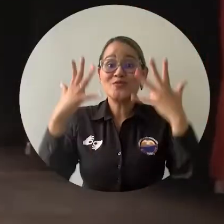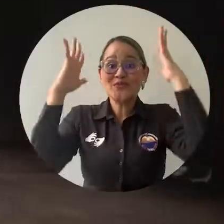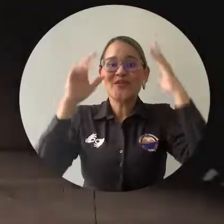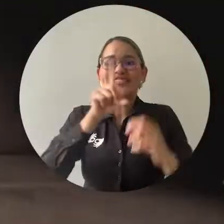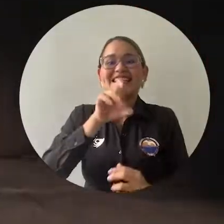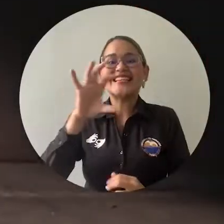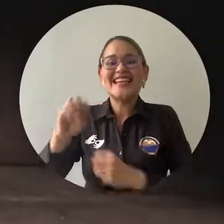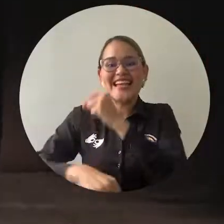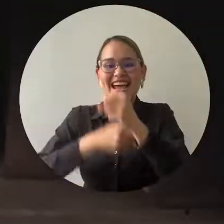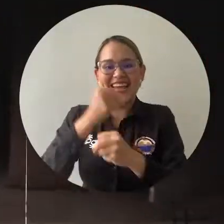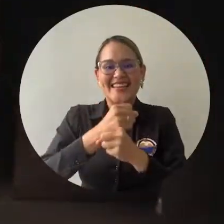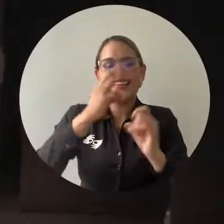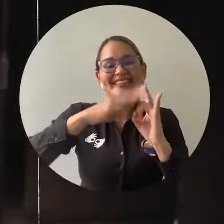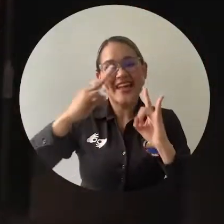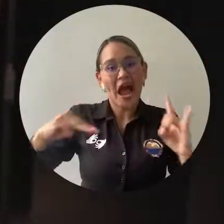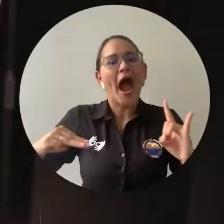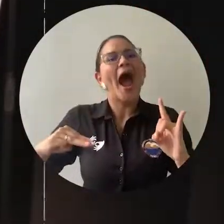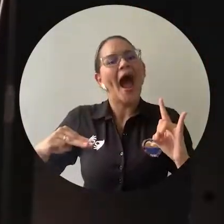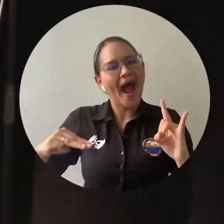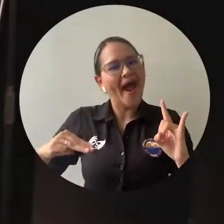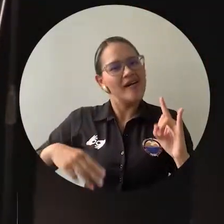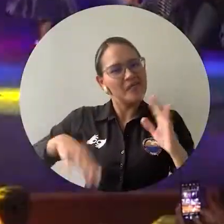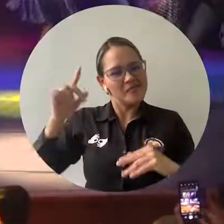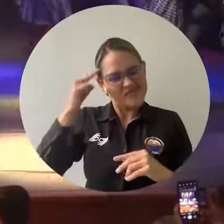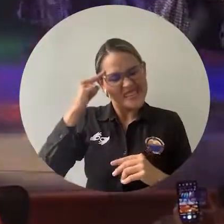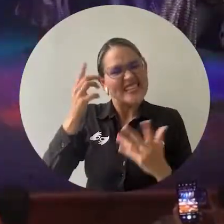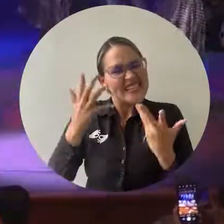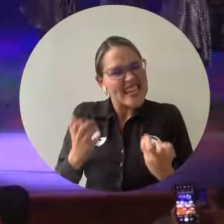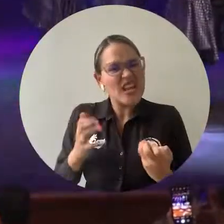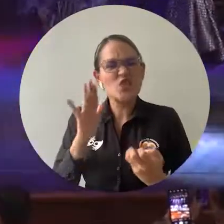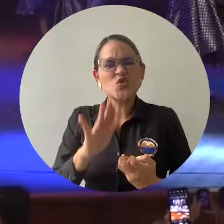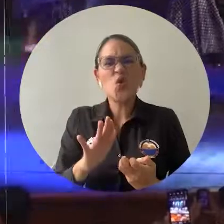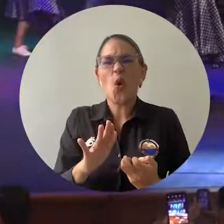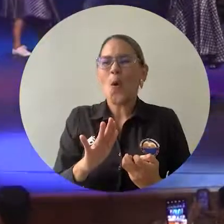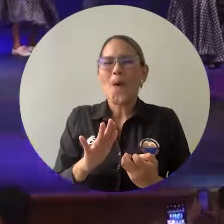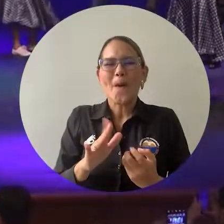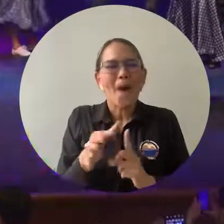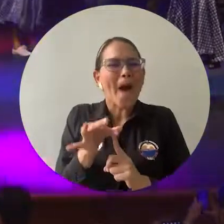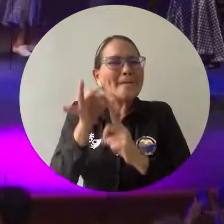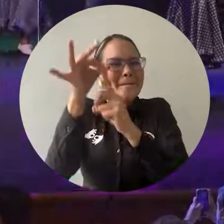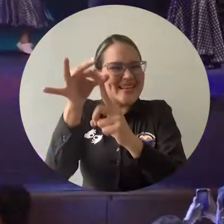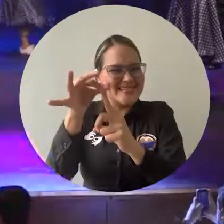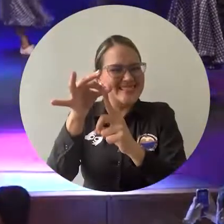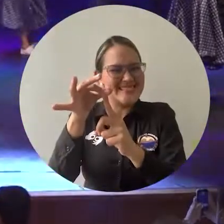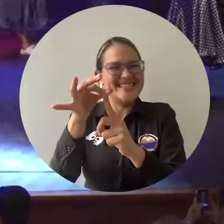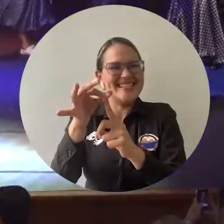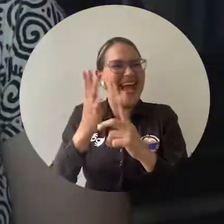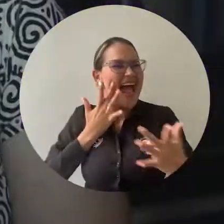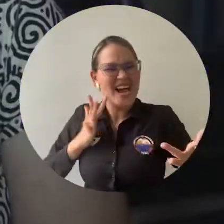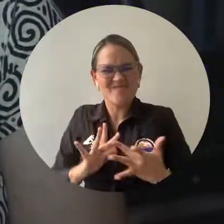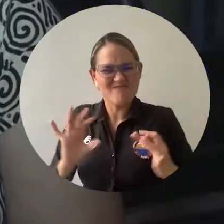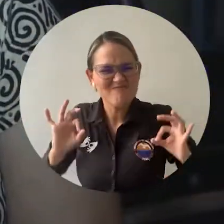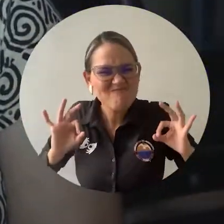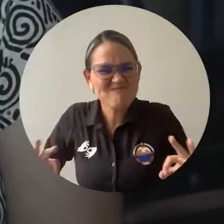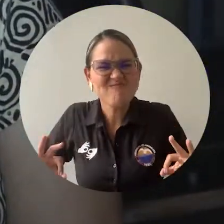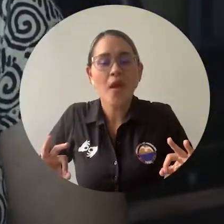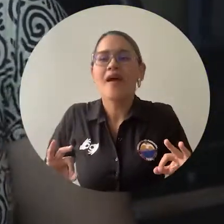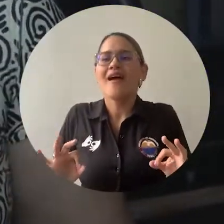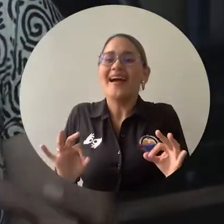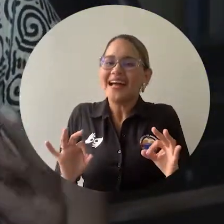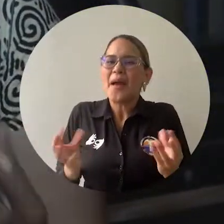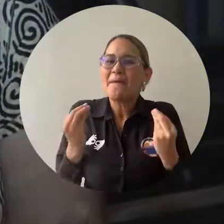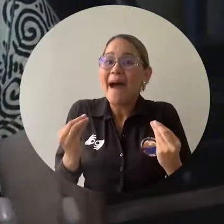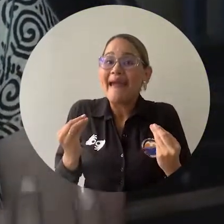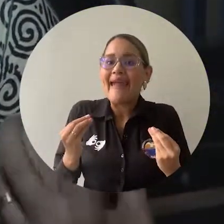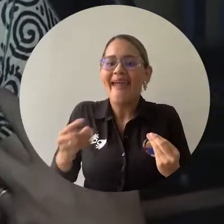60 años de nuestra Alma Mater, quisimos realmente hacer un gran evento un evento que lograra